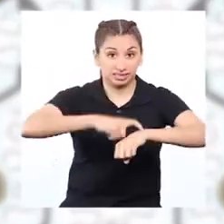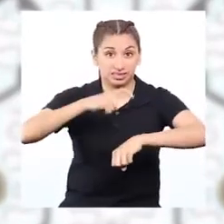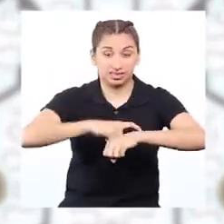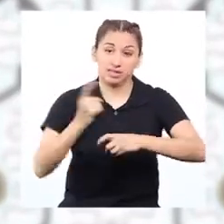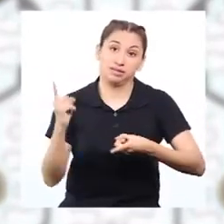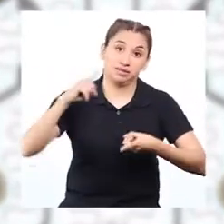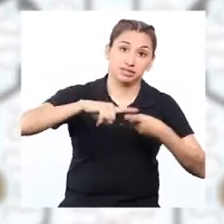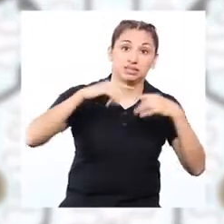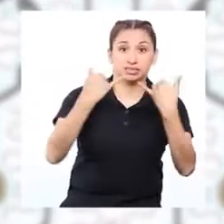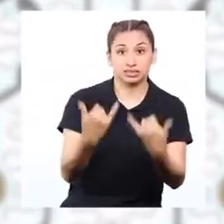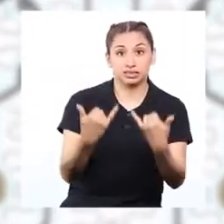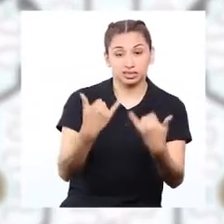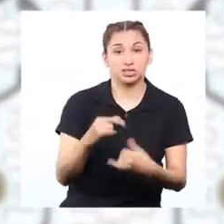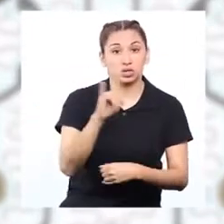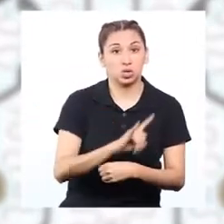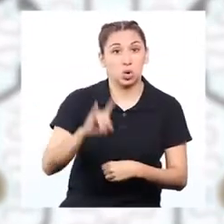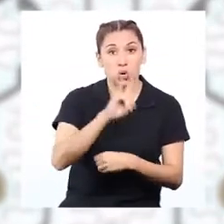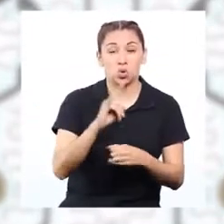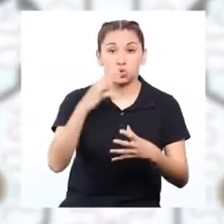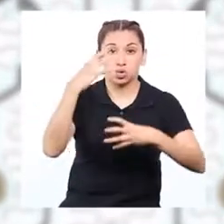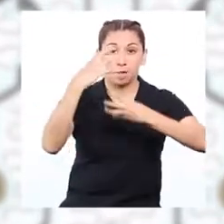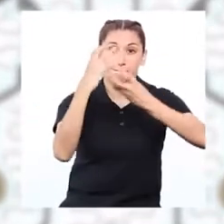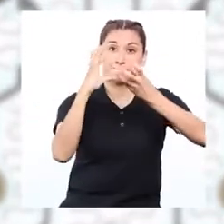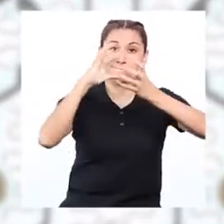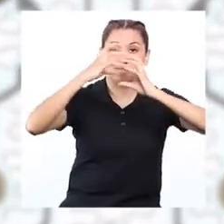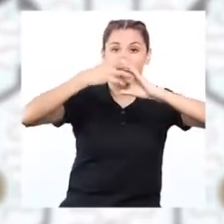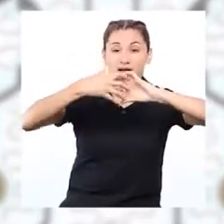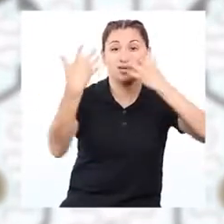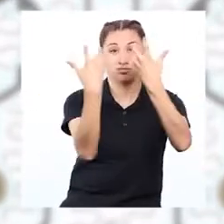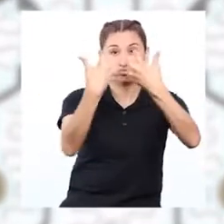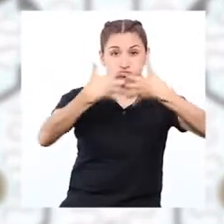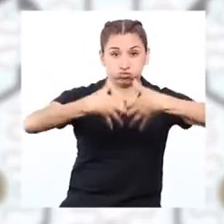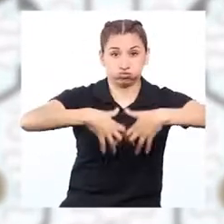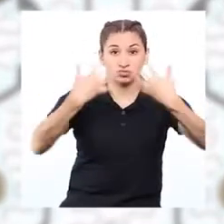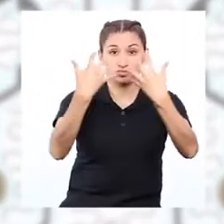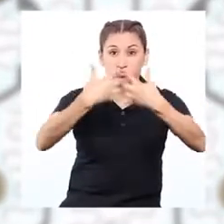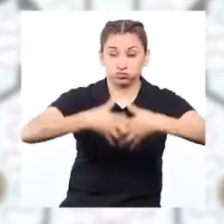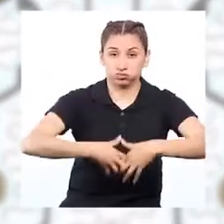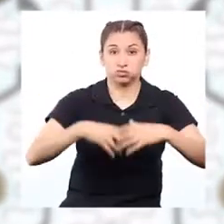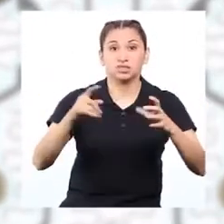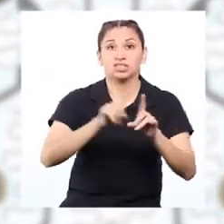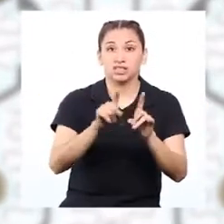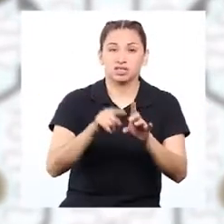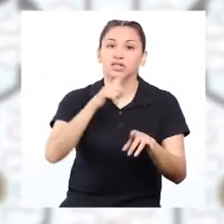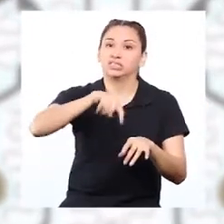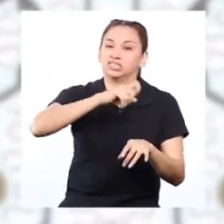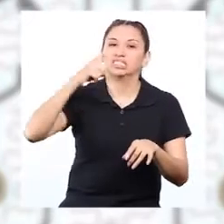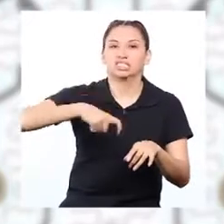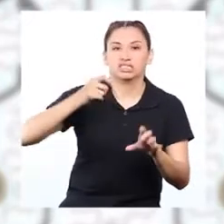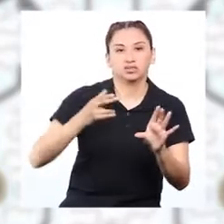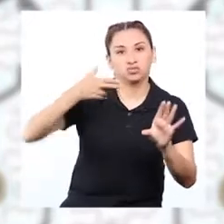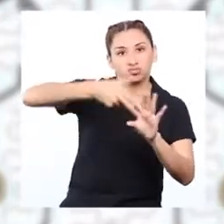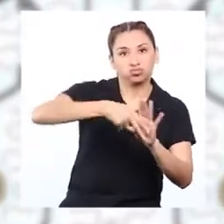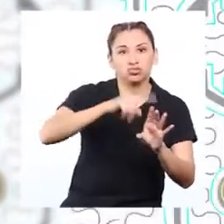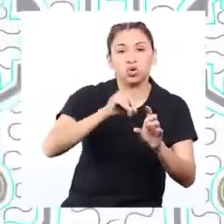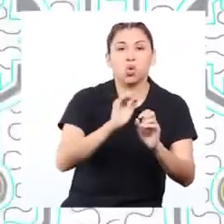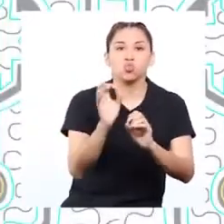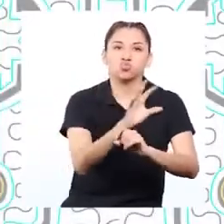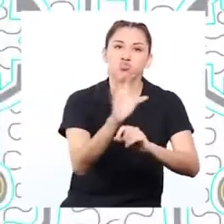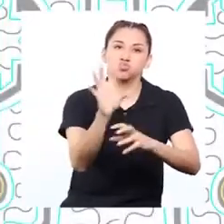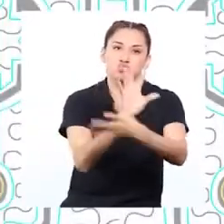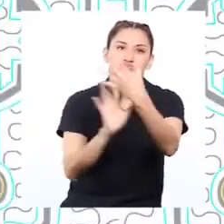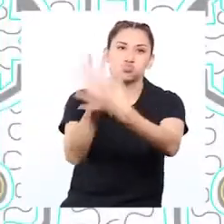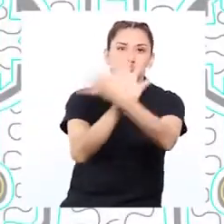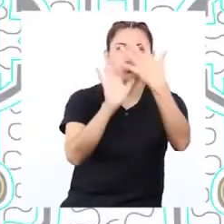esa época hasta la actualidad, el uso de las máquinas y combustibles fósiles generan exceso de dióxido de carbono. El